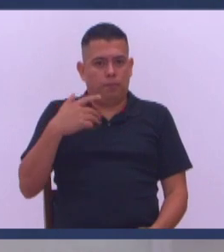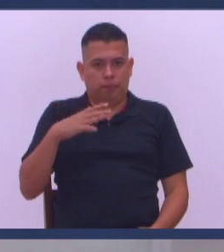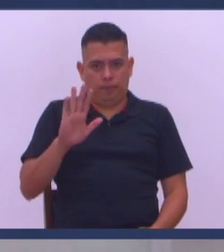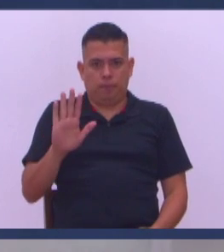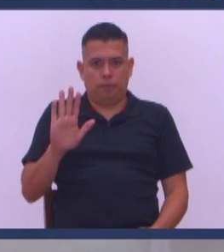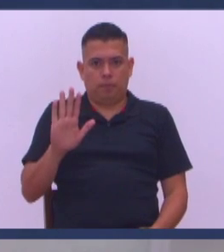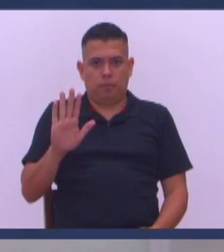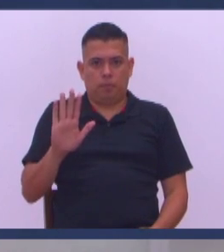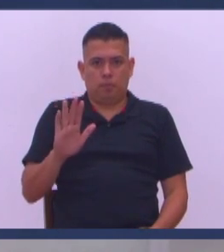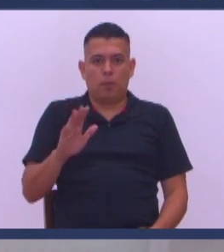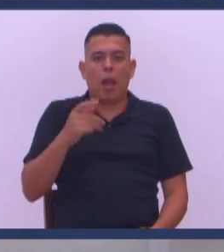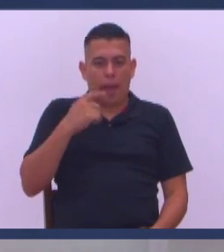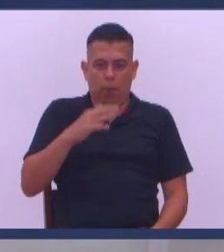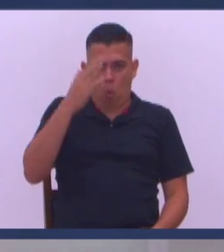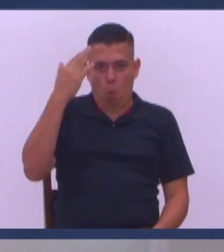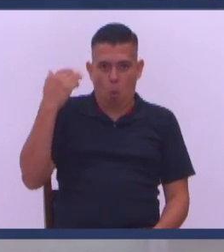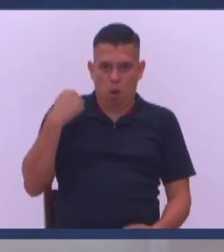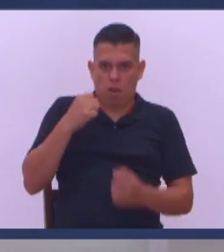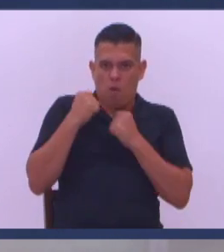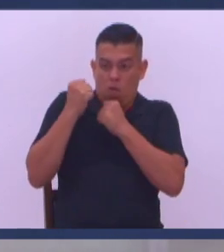No des a las mujeres Tu fuerza